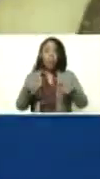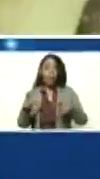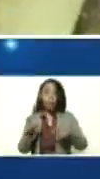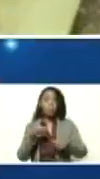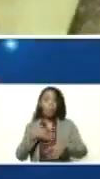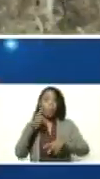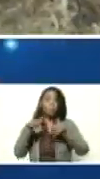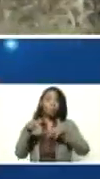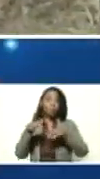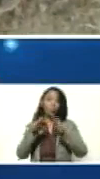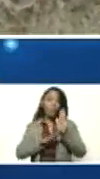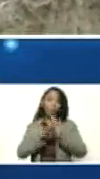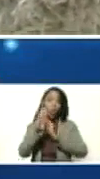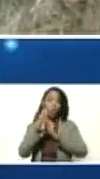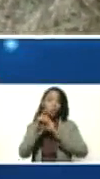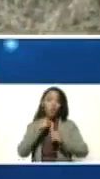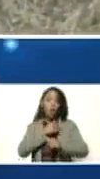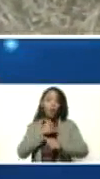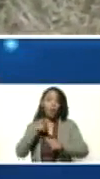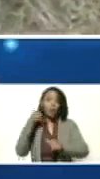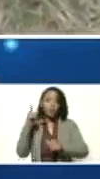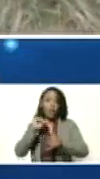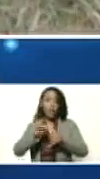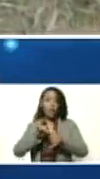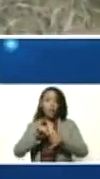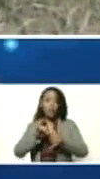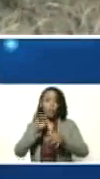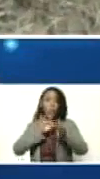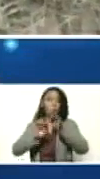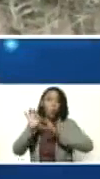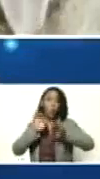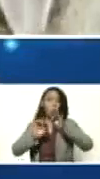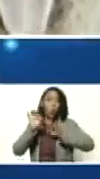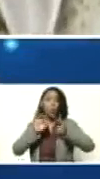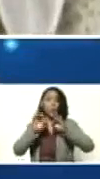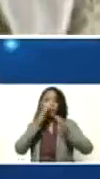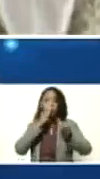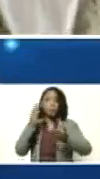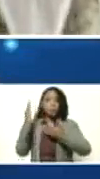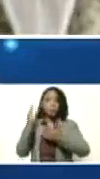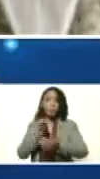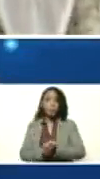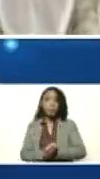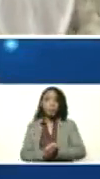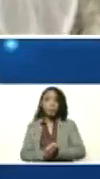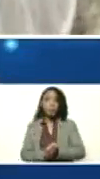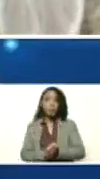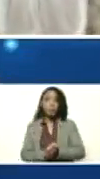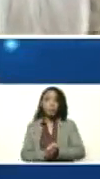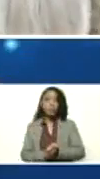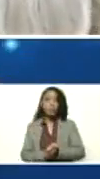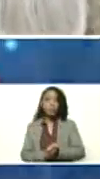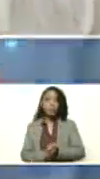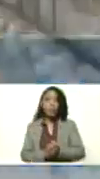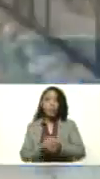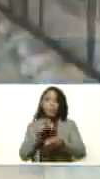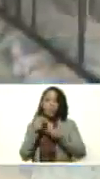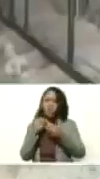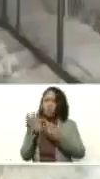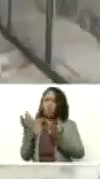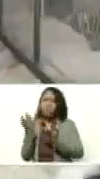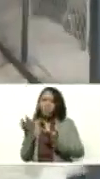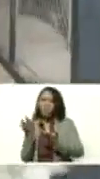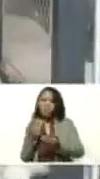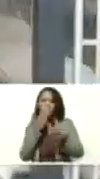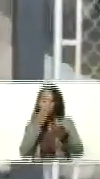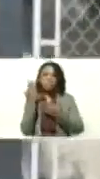ponencial. Así que yo quisiera que fuera el ingeniero Fernando Gil, pues, tenía aquí... Vamos, ¿Cómo es la cosa por aquí? Muy buenas